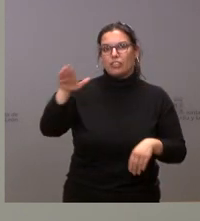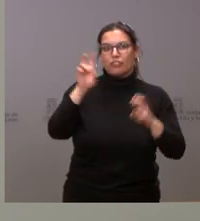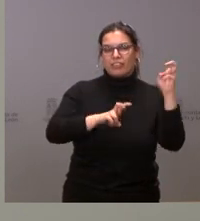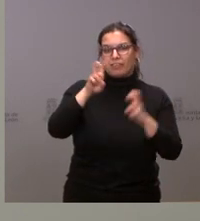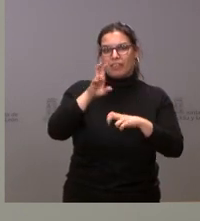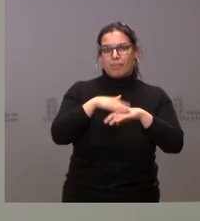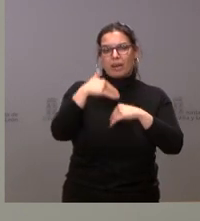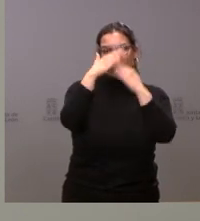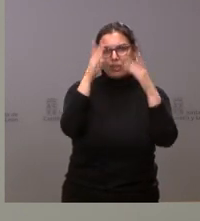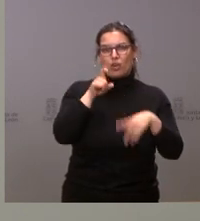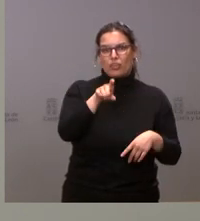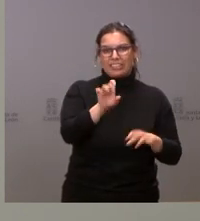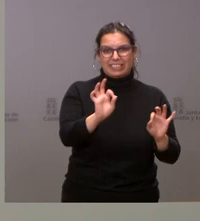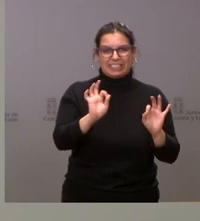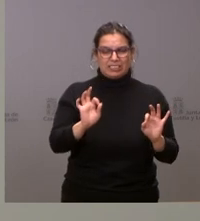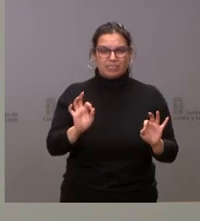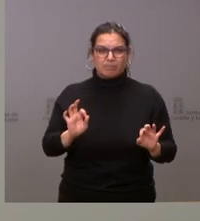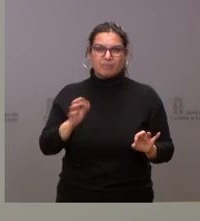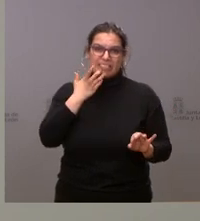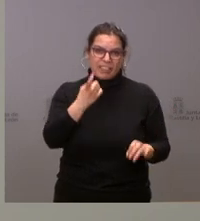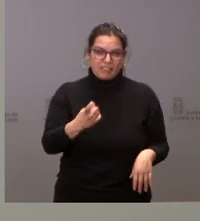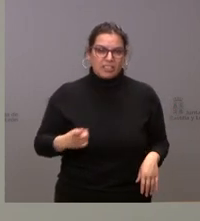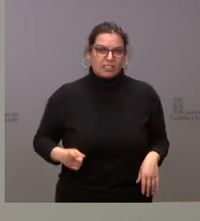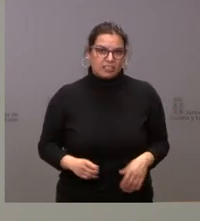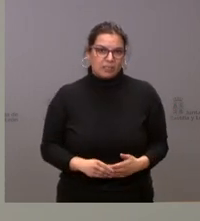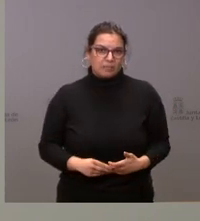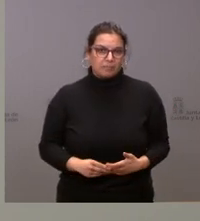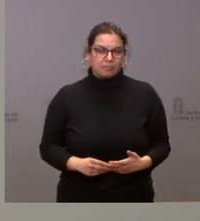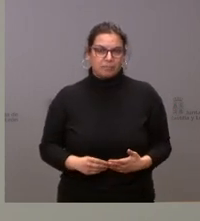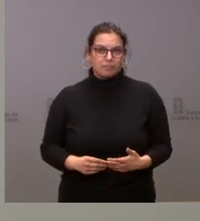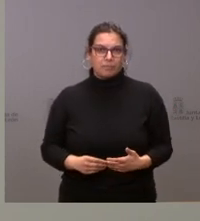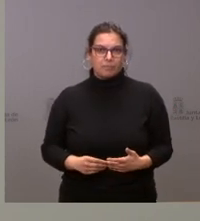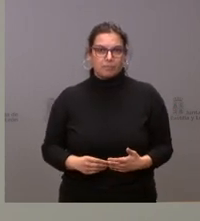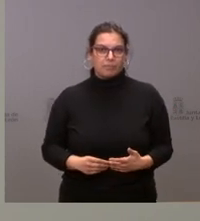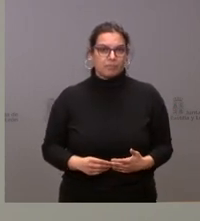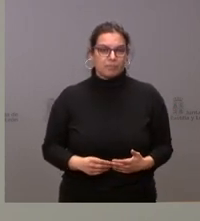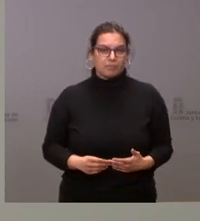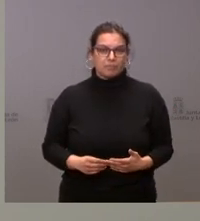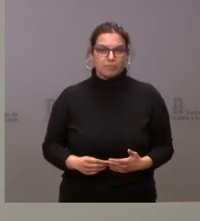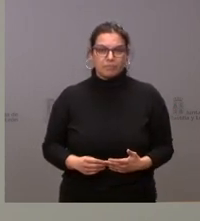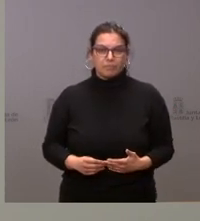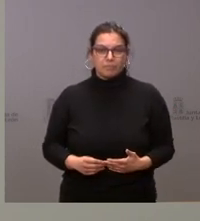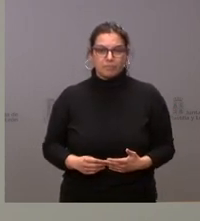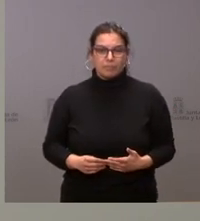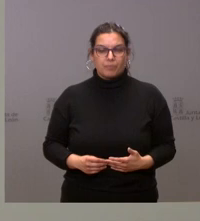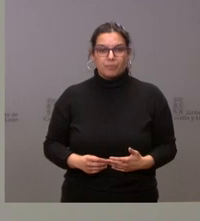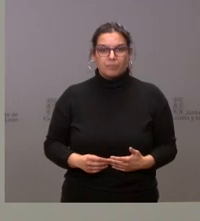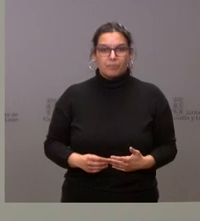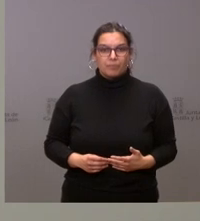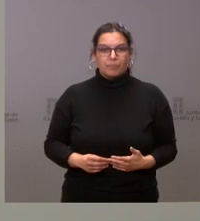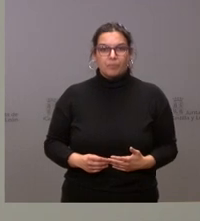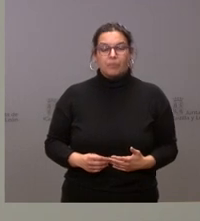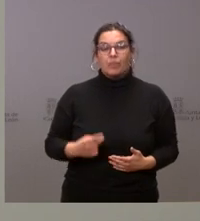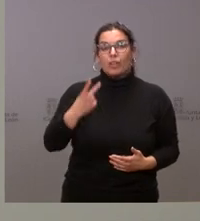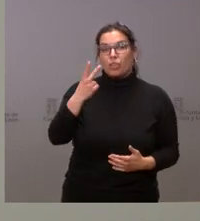comunidad autónoma con problemas oncológicos si fuera necesario su ingreso en algún tipo de planta. Dos son en el Complejo